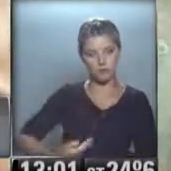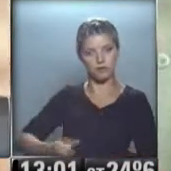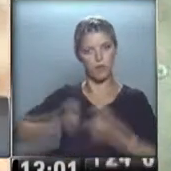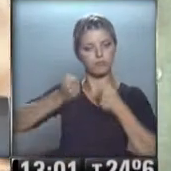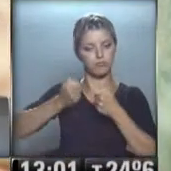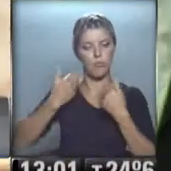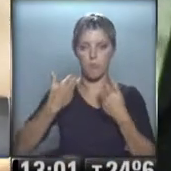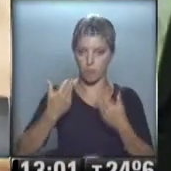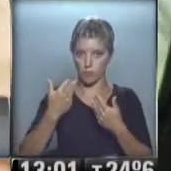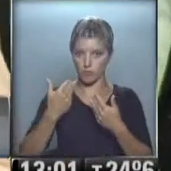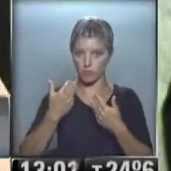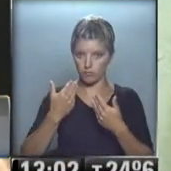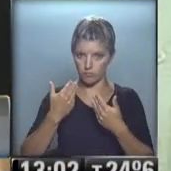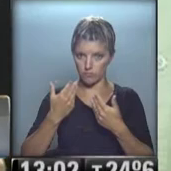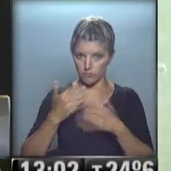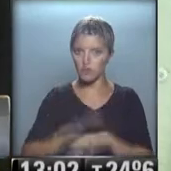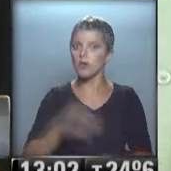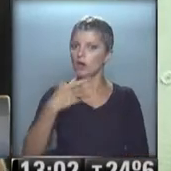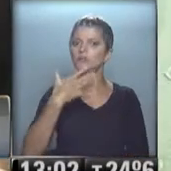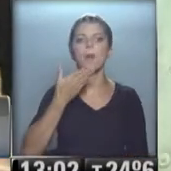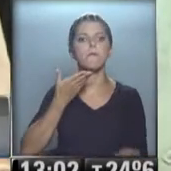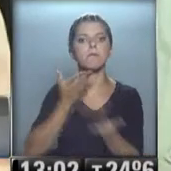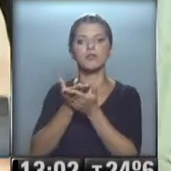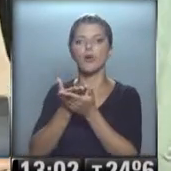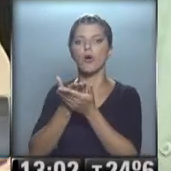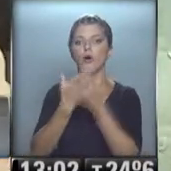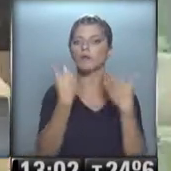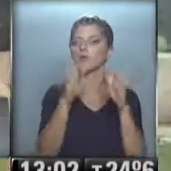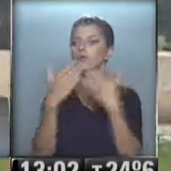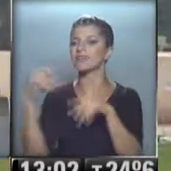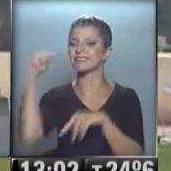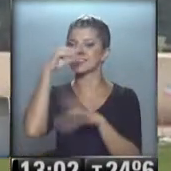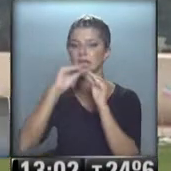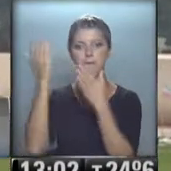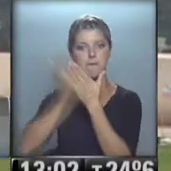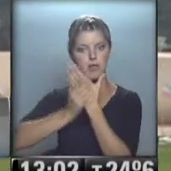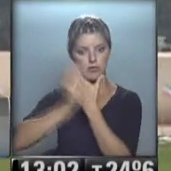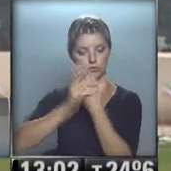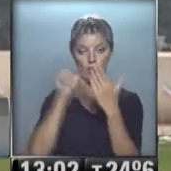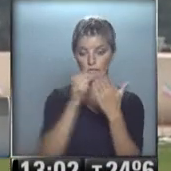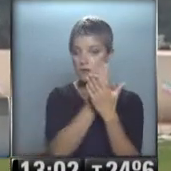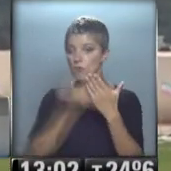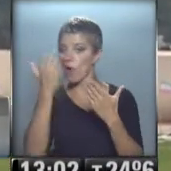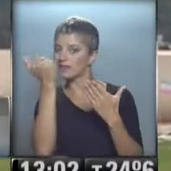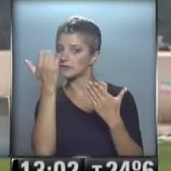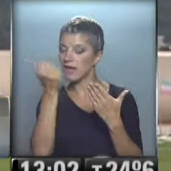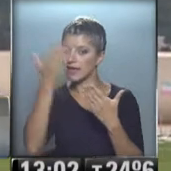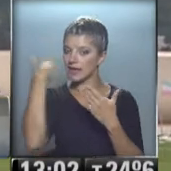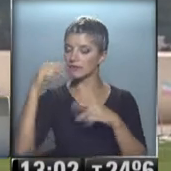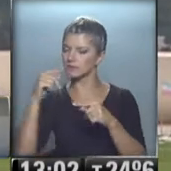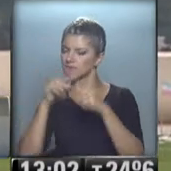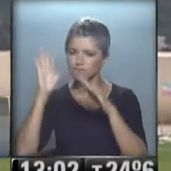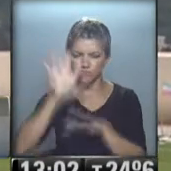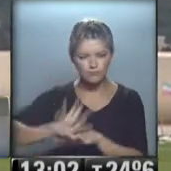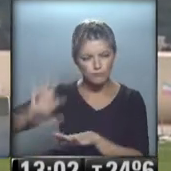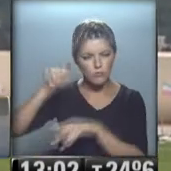político, Dilma no vaciló en pedir la renuncia de siete ministros, seis de ellos fuertemente cuestionados por manejos